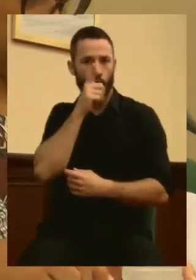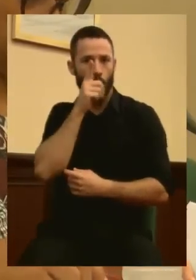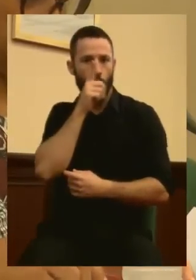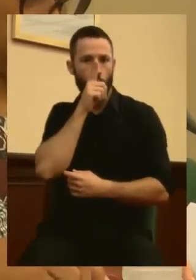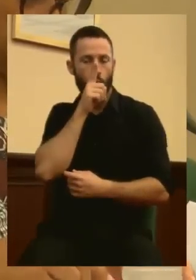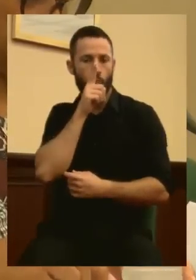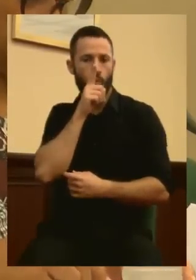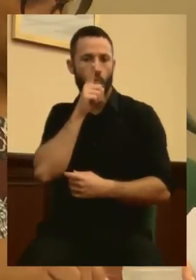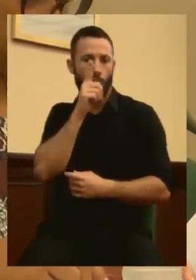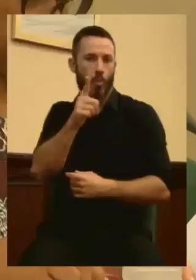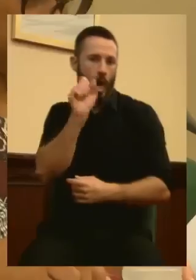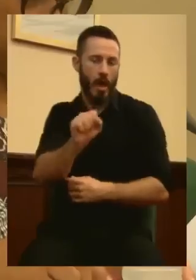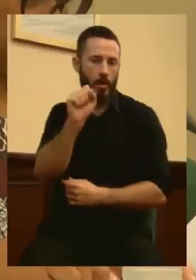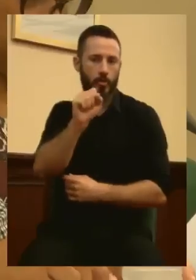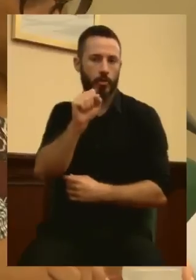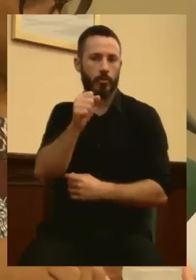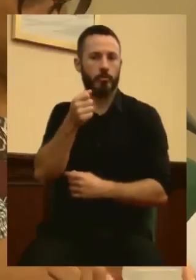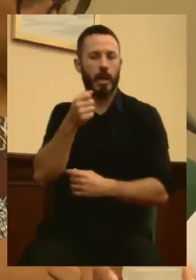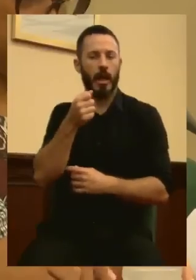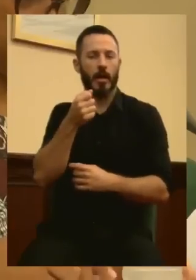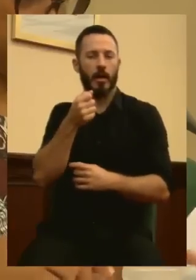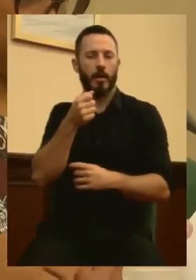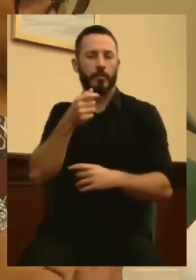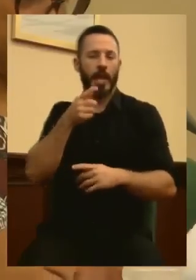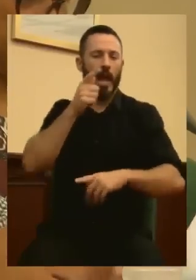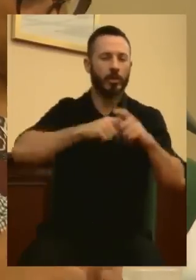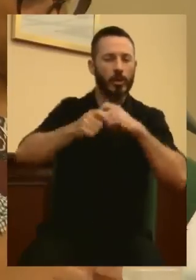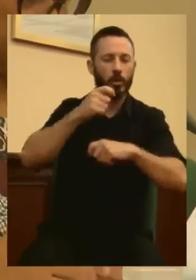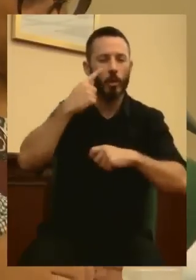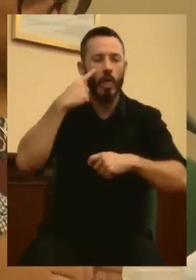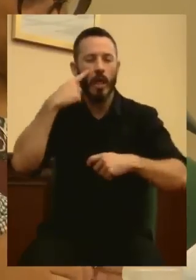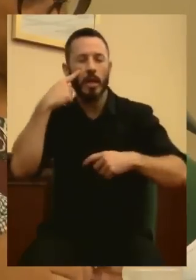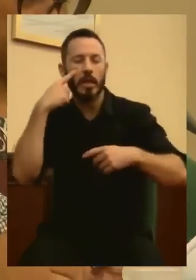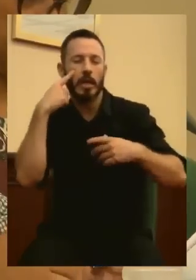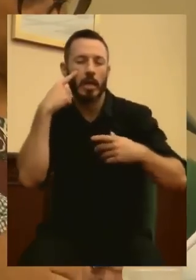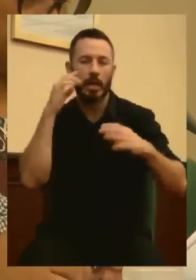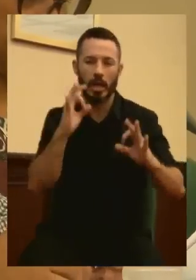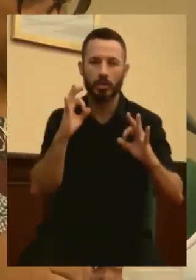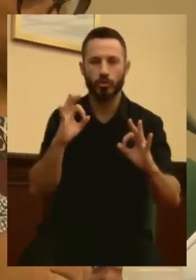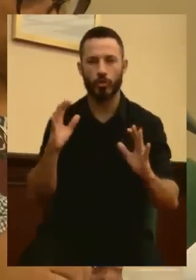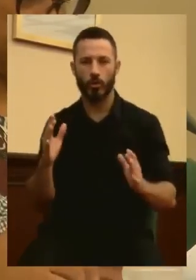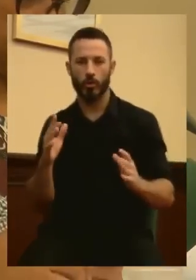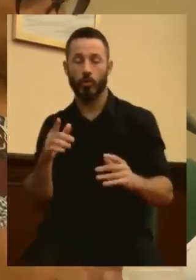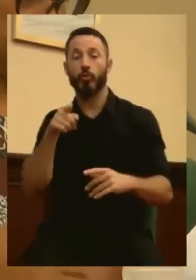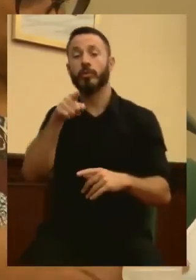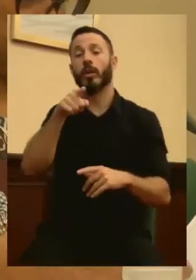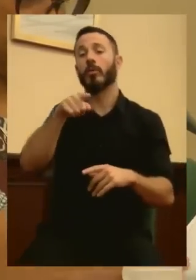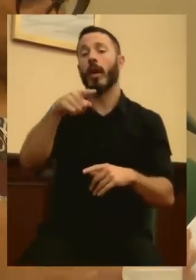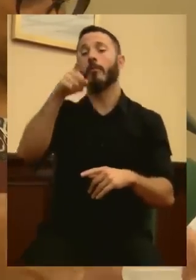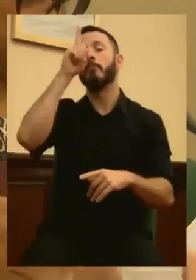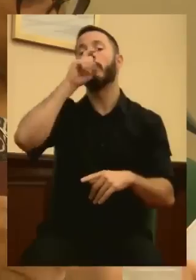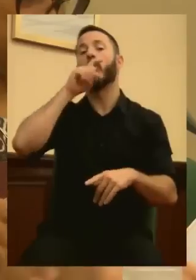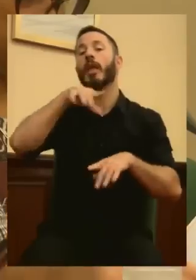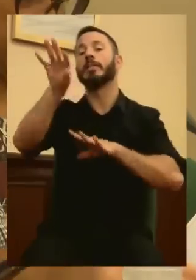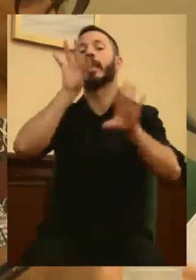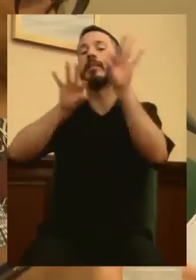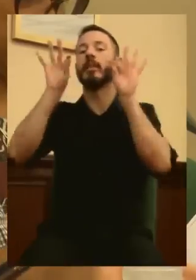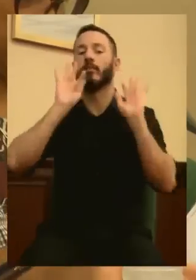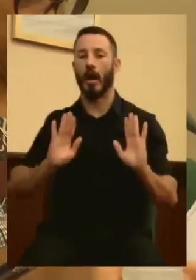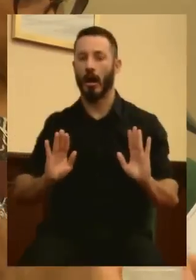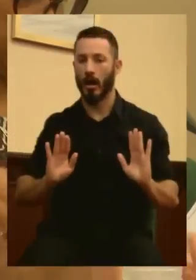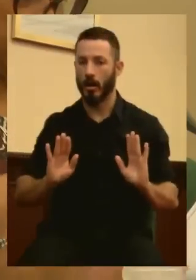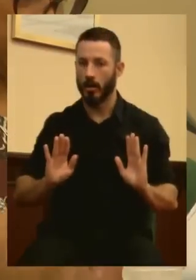en riesgo. Sí, sí, me acuerdo perfectamente, señora Parrilla. Tiene usted una memoria muy selectiva, muy selectiva.